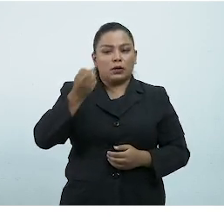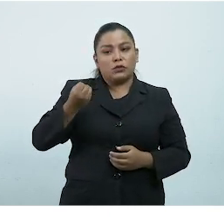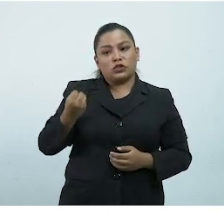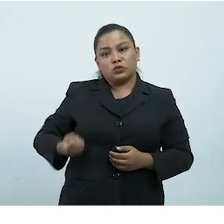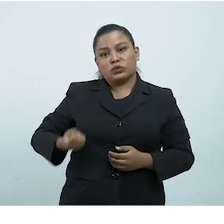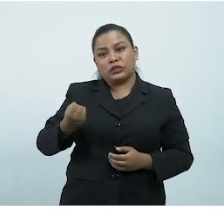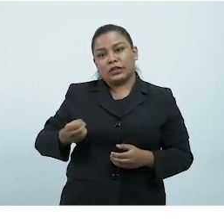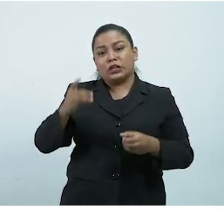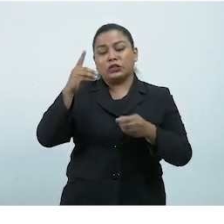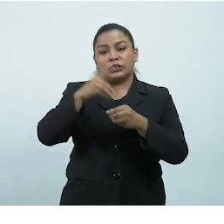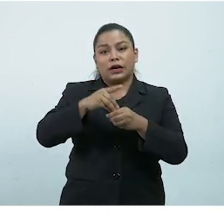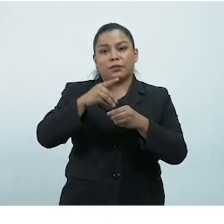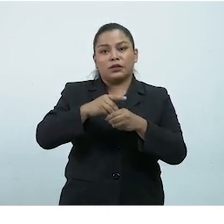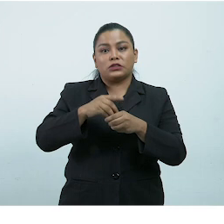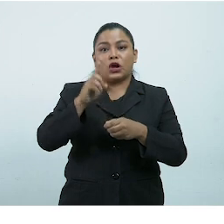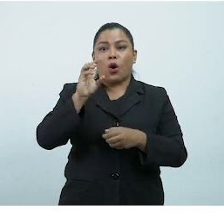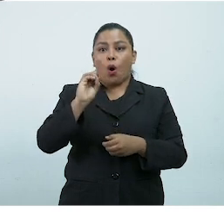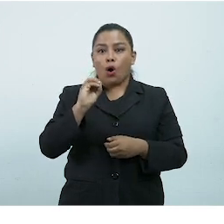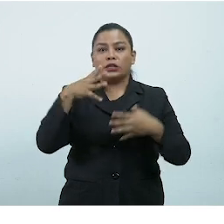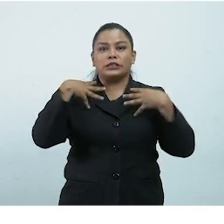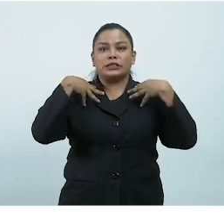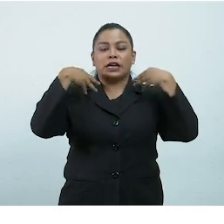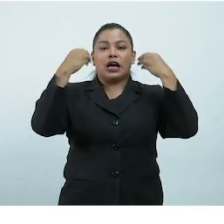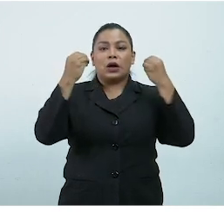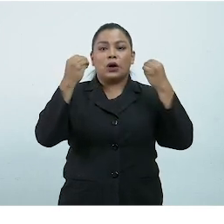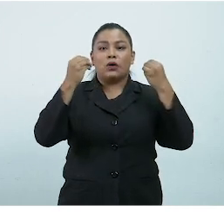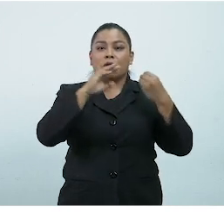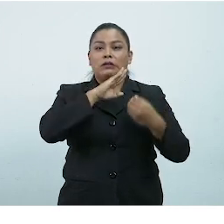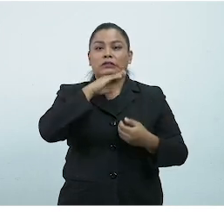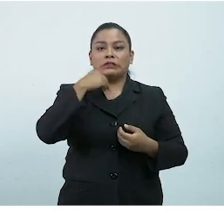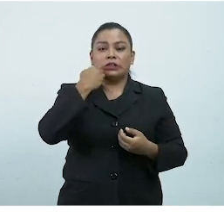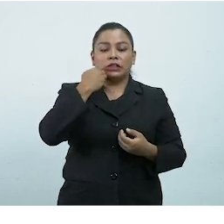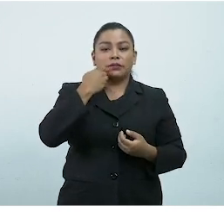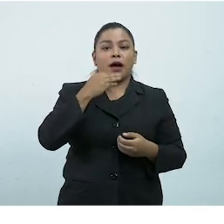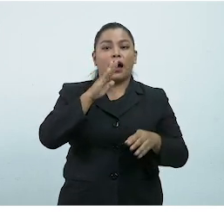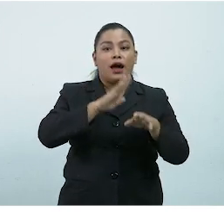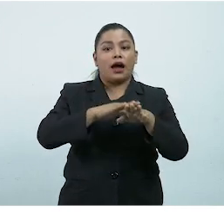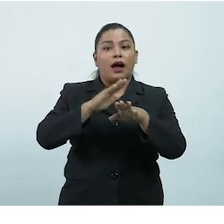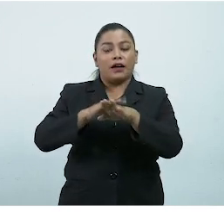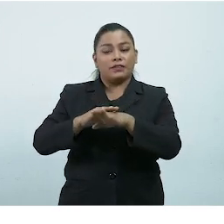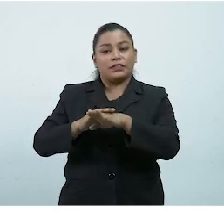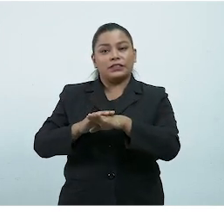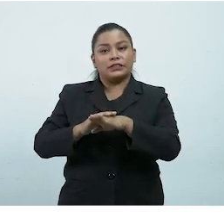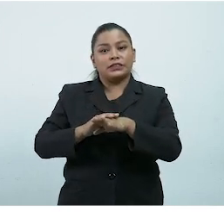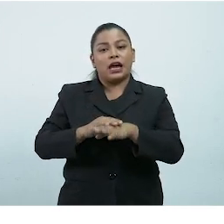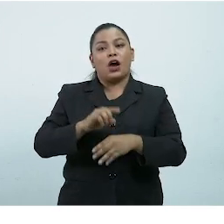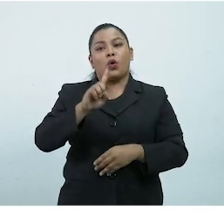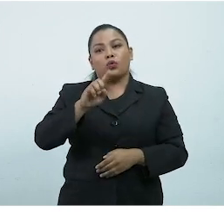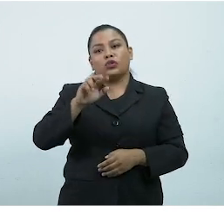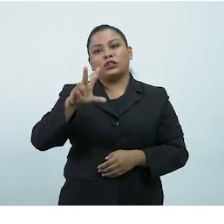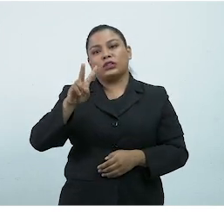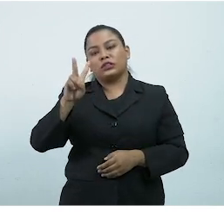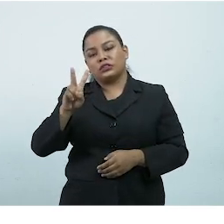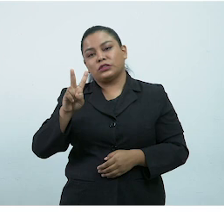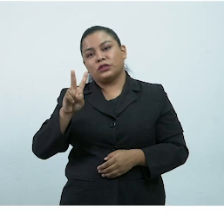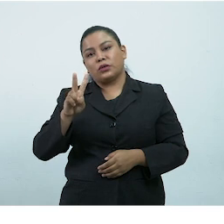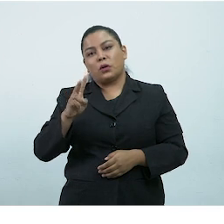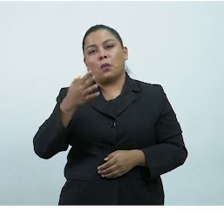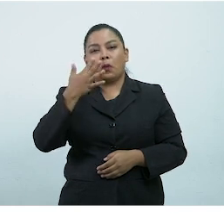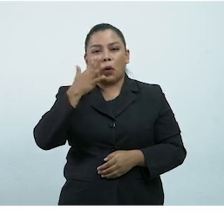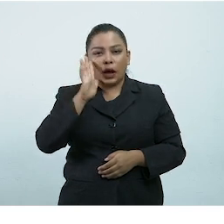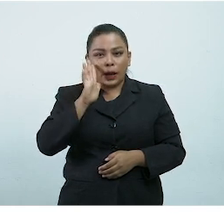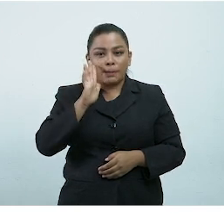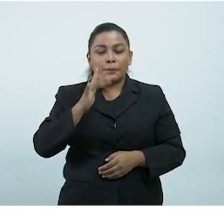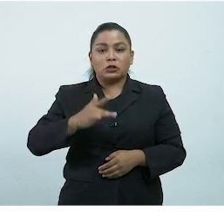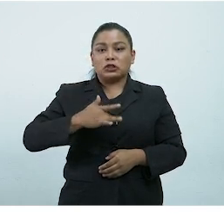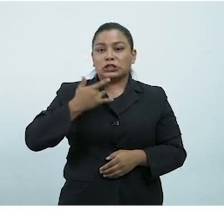discapacidad o estado de salud vulnerable Recuerda contactar al 132 del Sistema de Emergencias Médicas En caso de